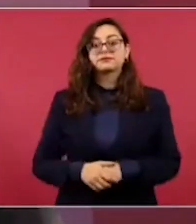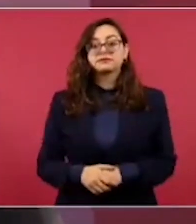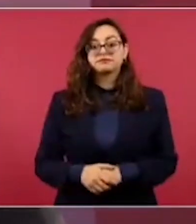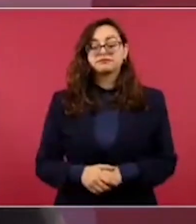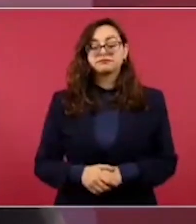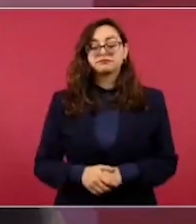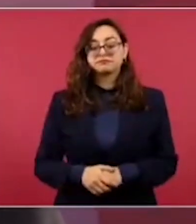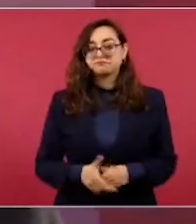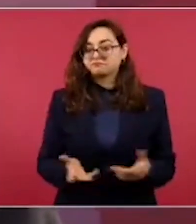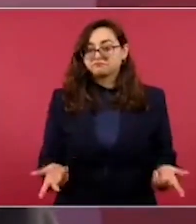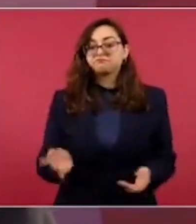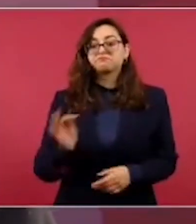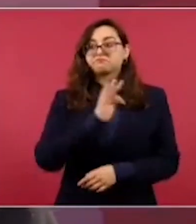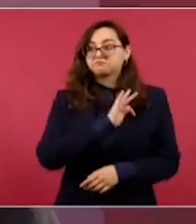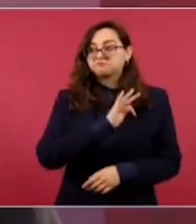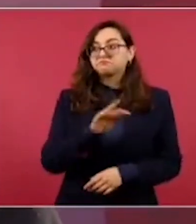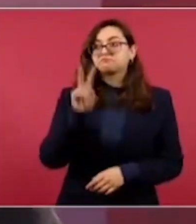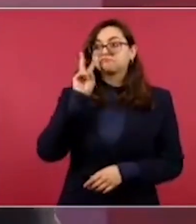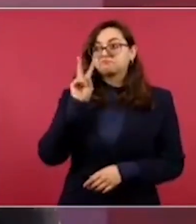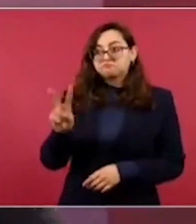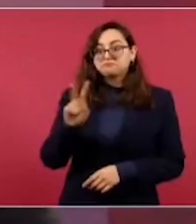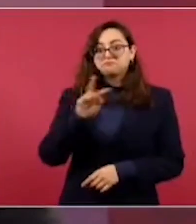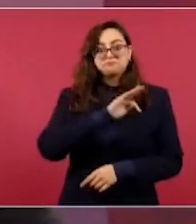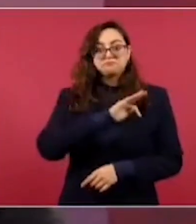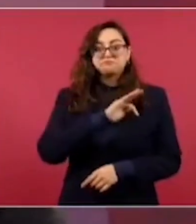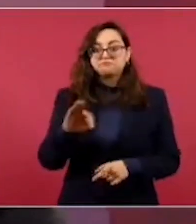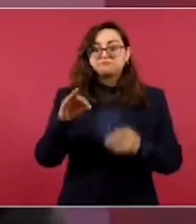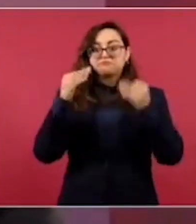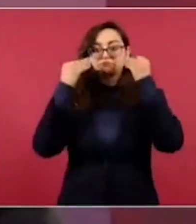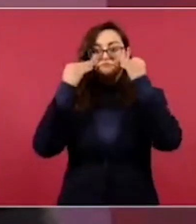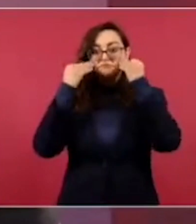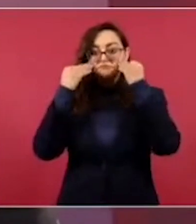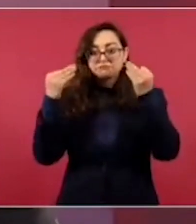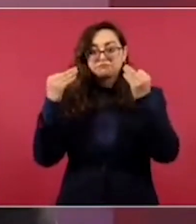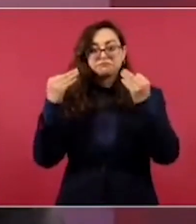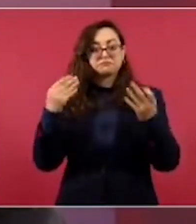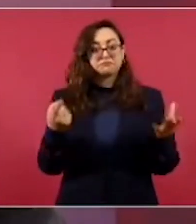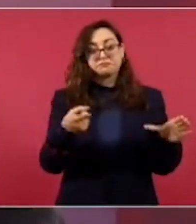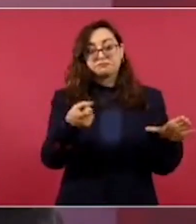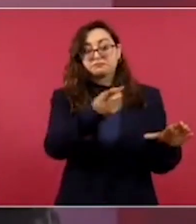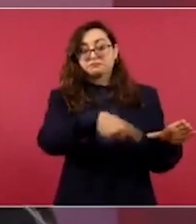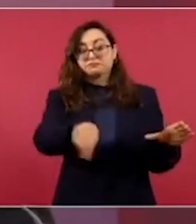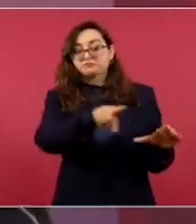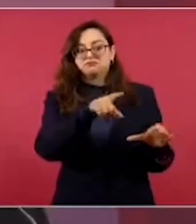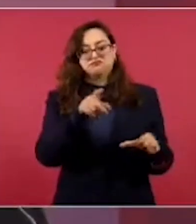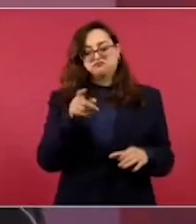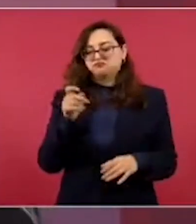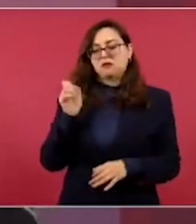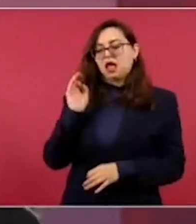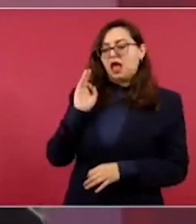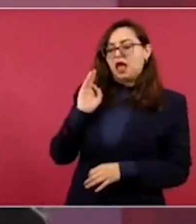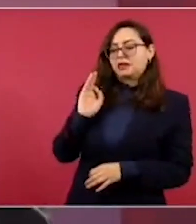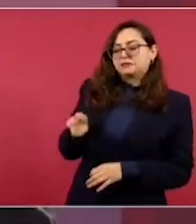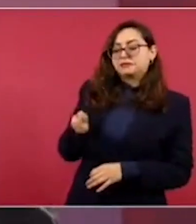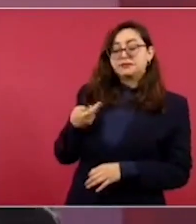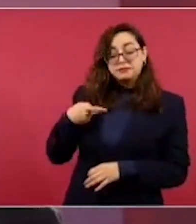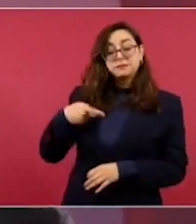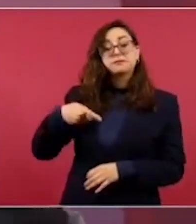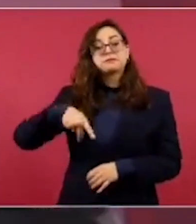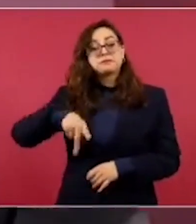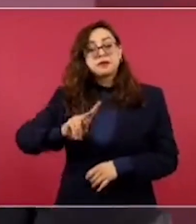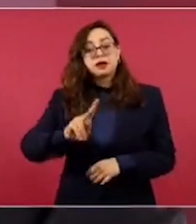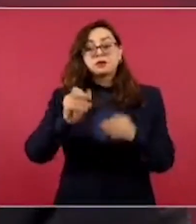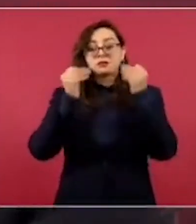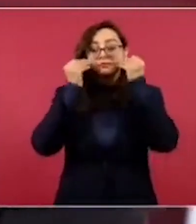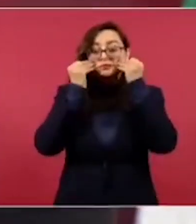tan evidente, aunque no lo quieran aceptar, que